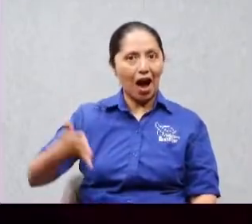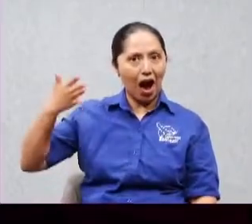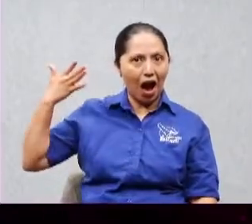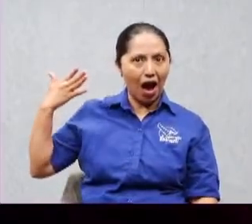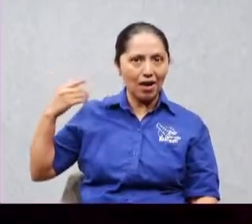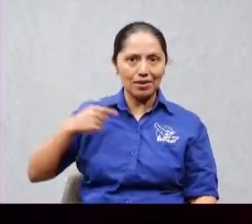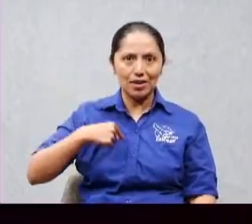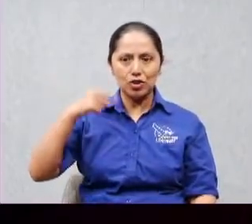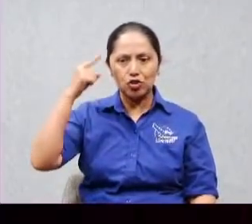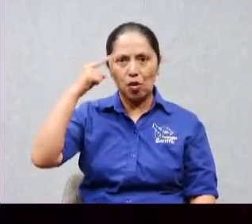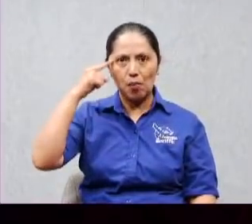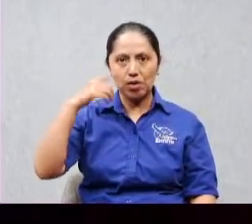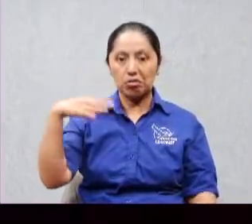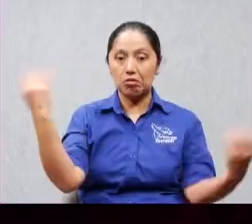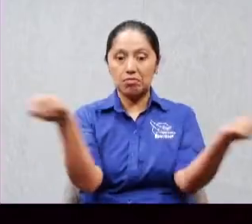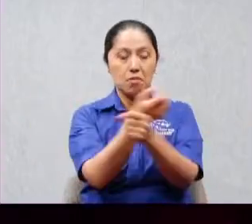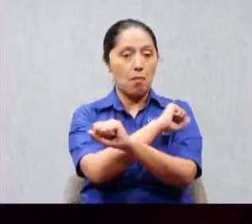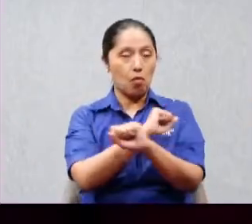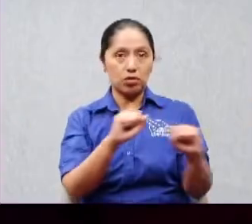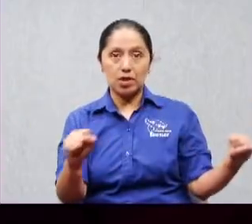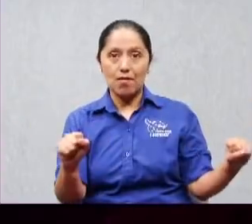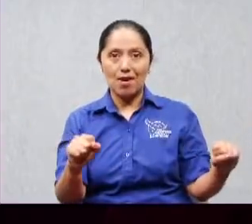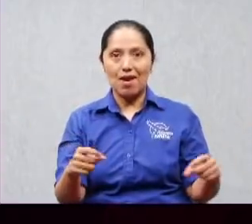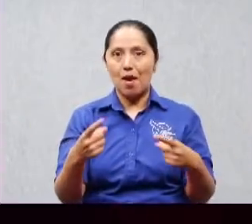sucediera pero como lo habían derribado